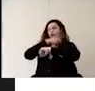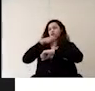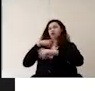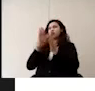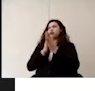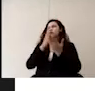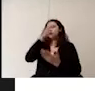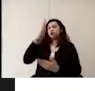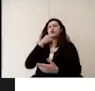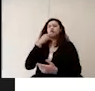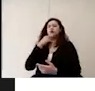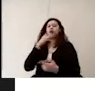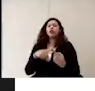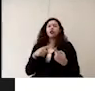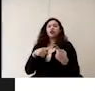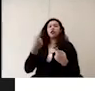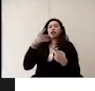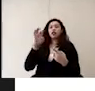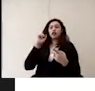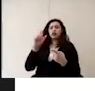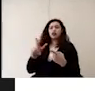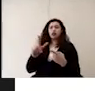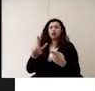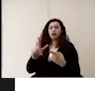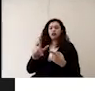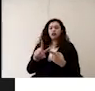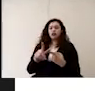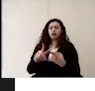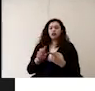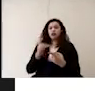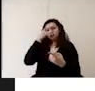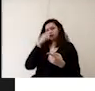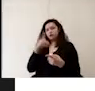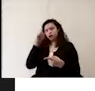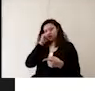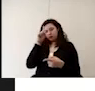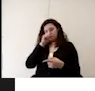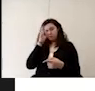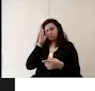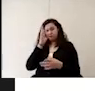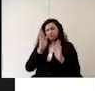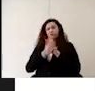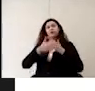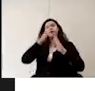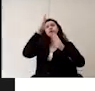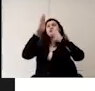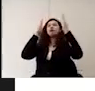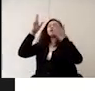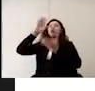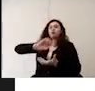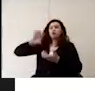se debe aplicar gel antibacterial en la consulta de entre un libro y otro libro